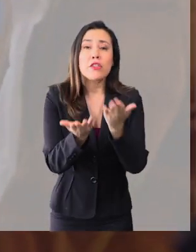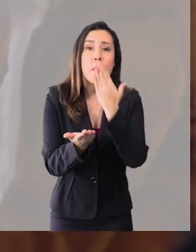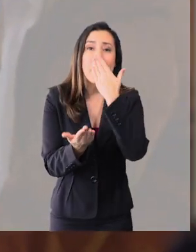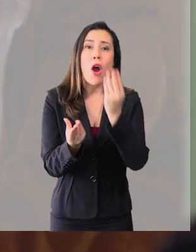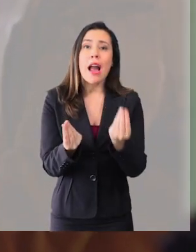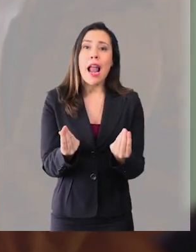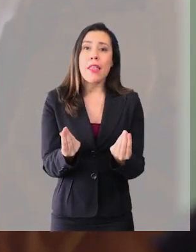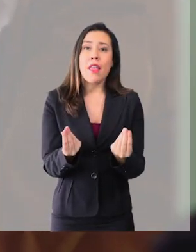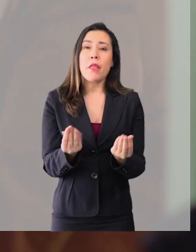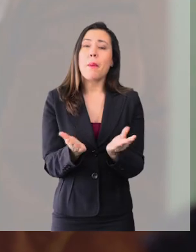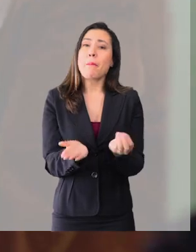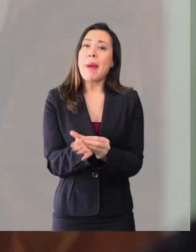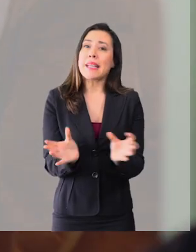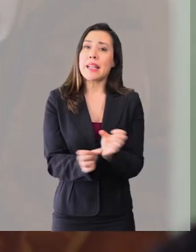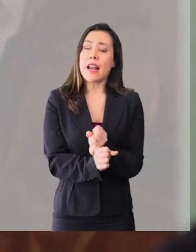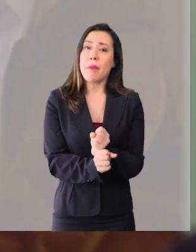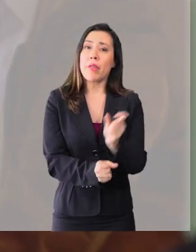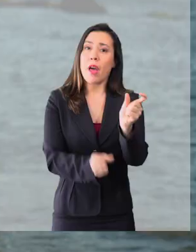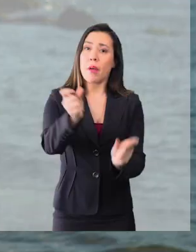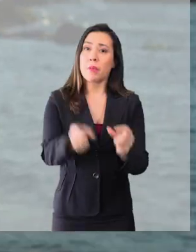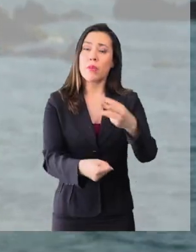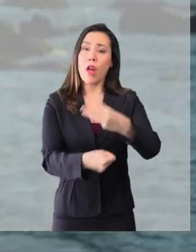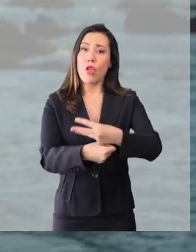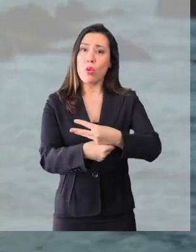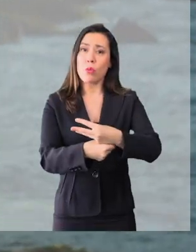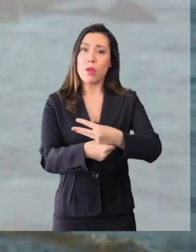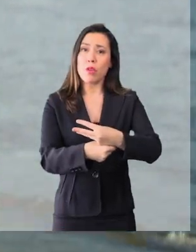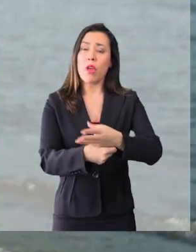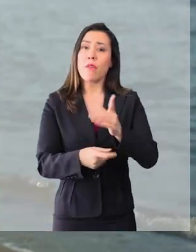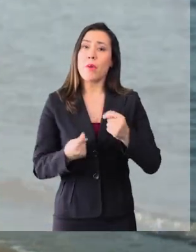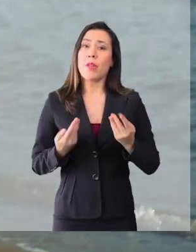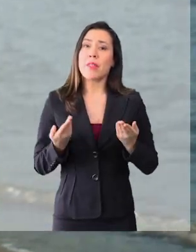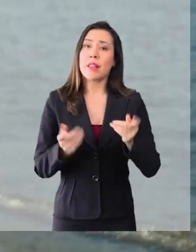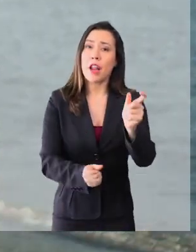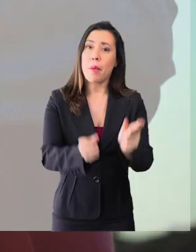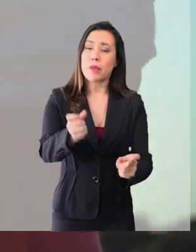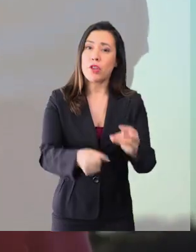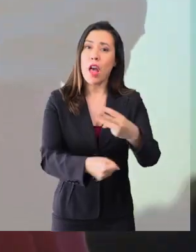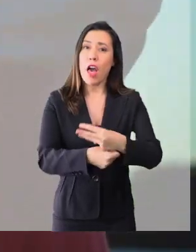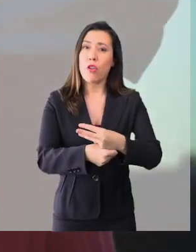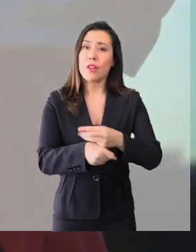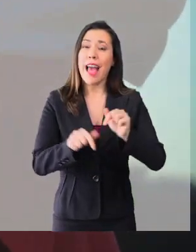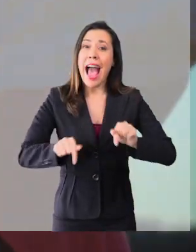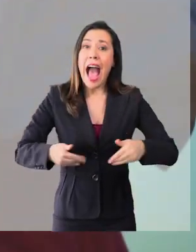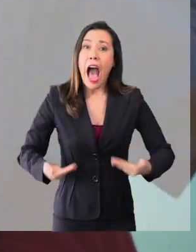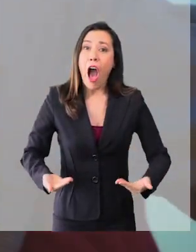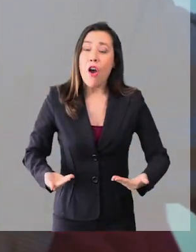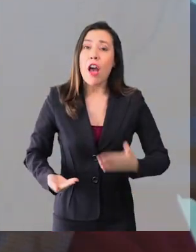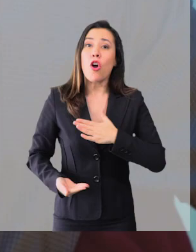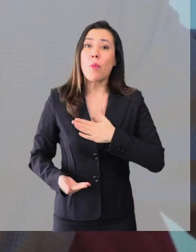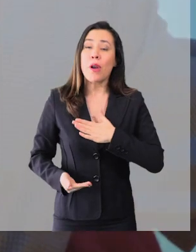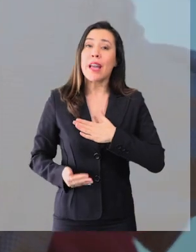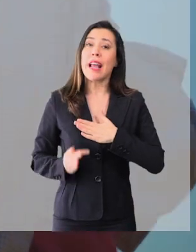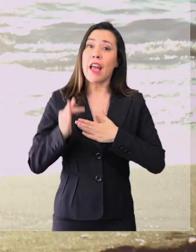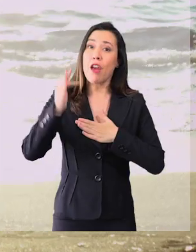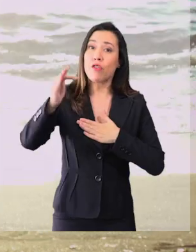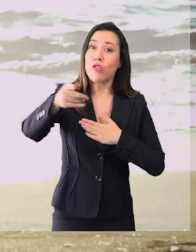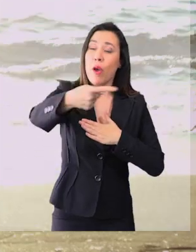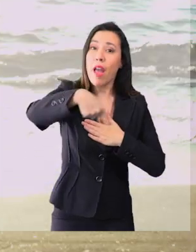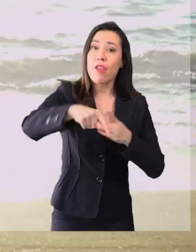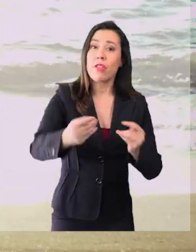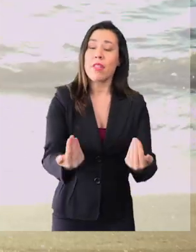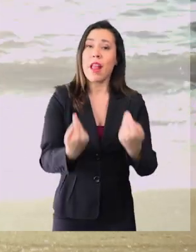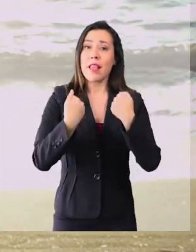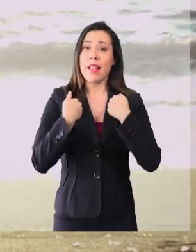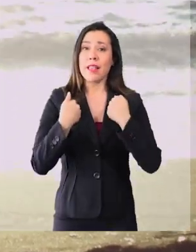calidad y más rápida a nuestros adultos mayores. Tratemos a nuestros adultos mayores hoy día como nos gustaría que